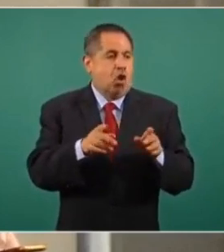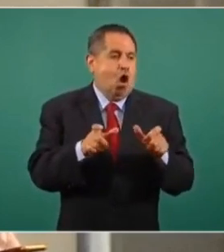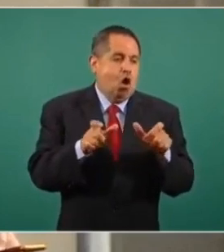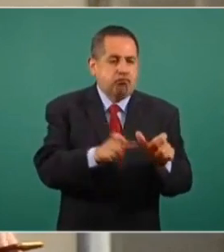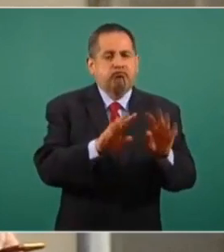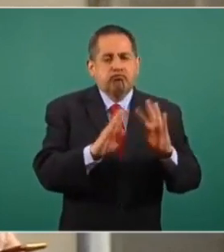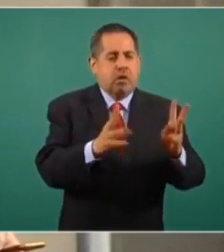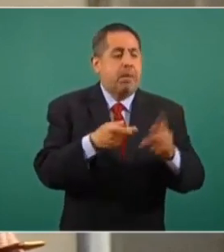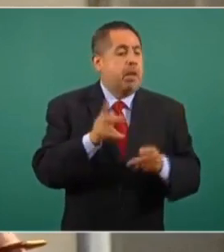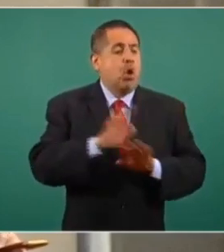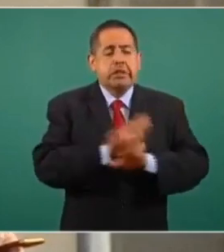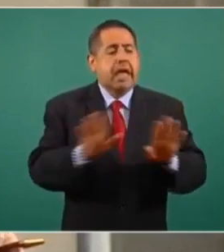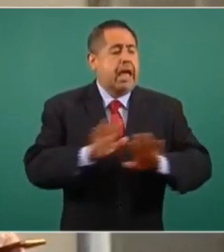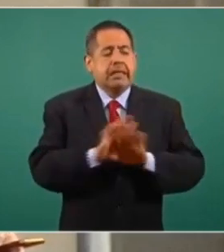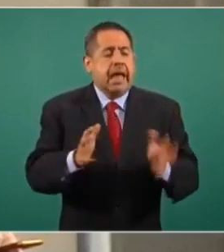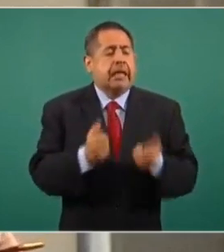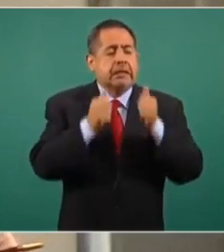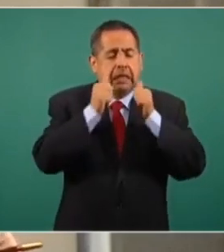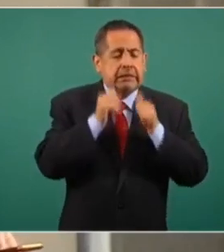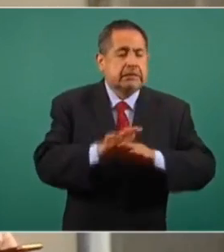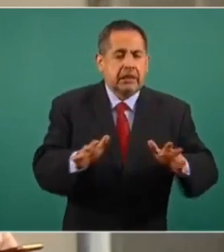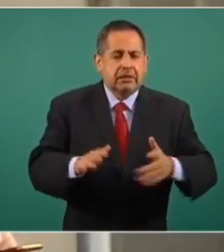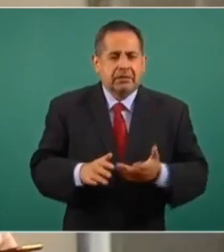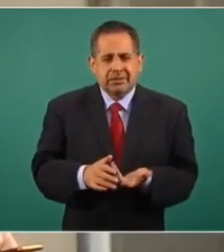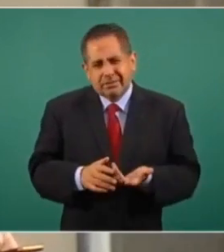pero ya las estamos atendiendo.